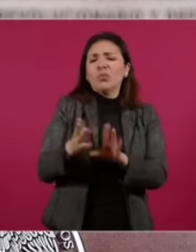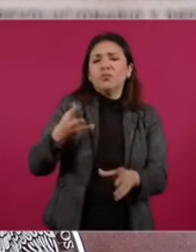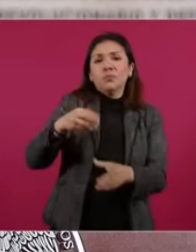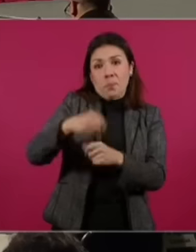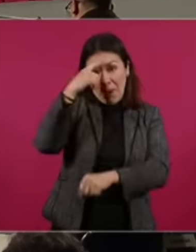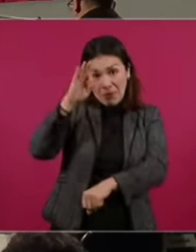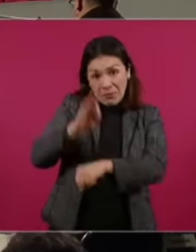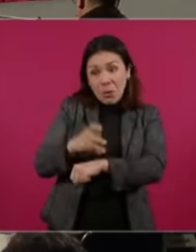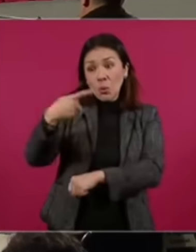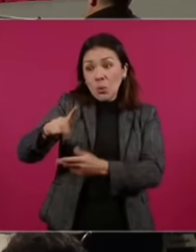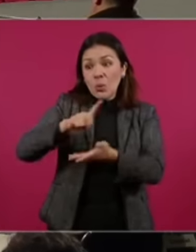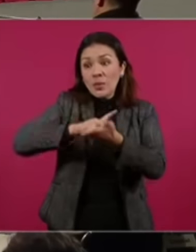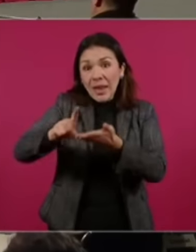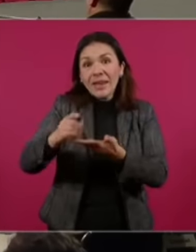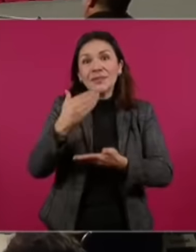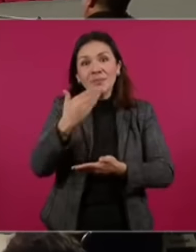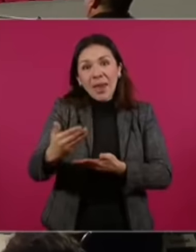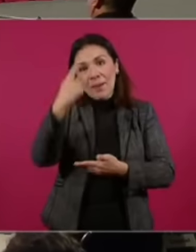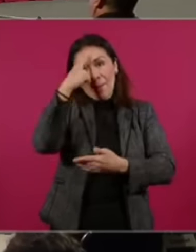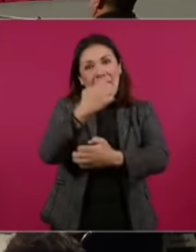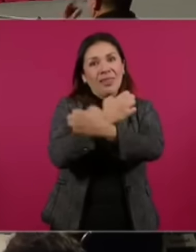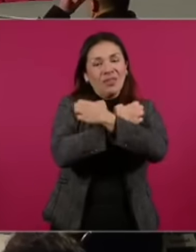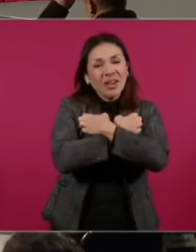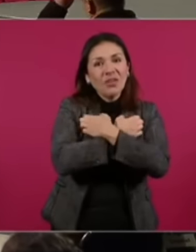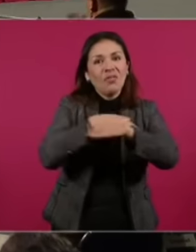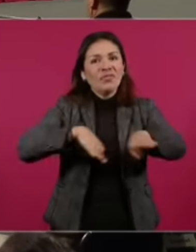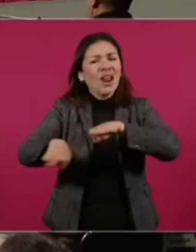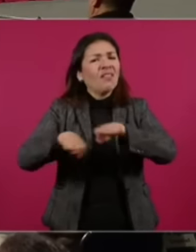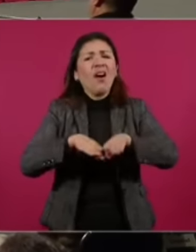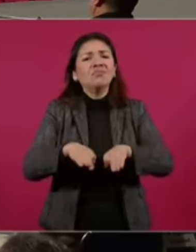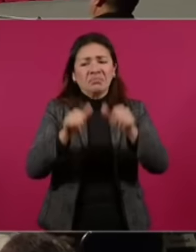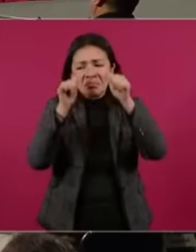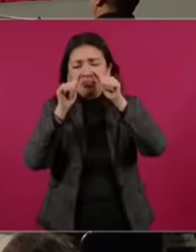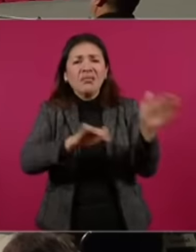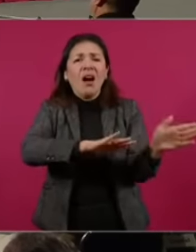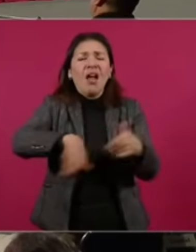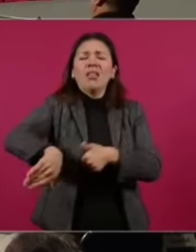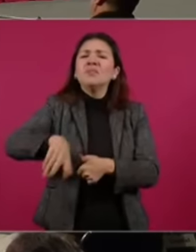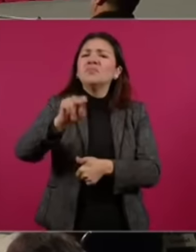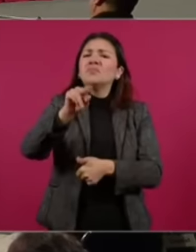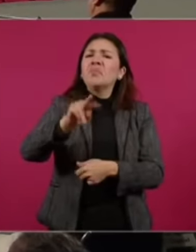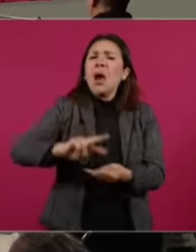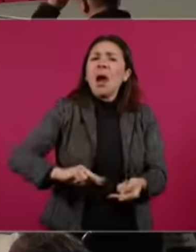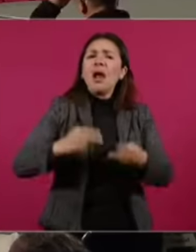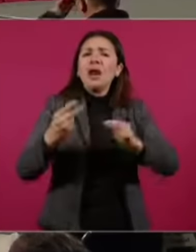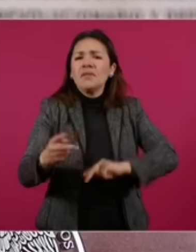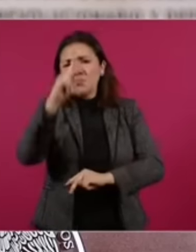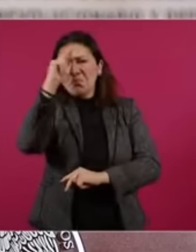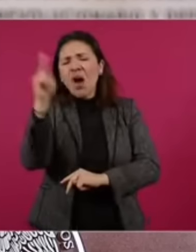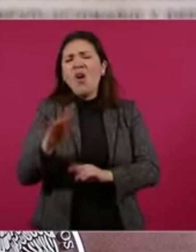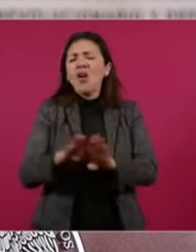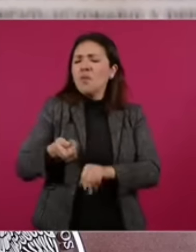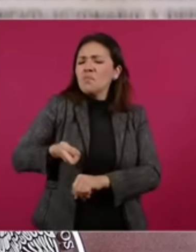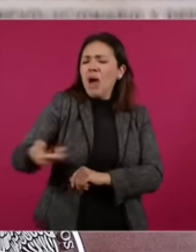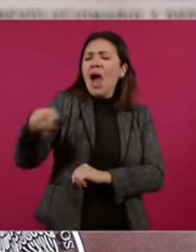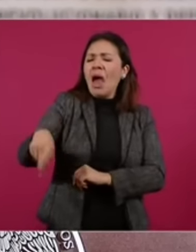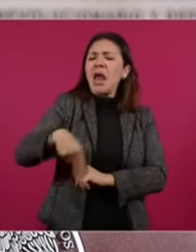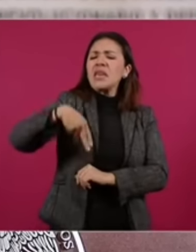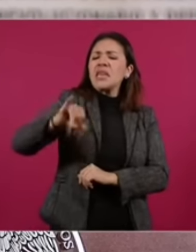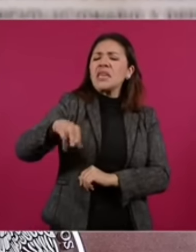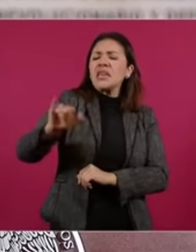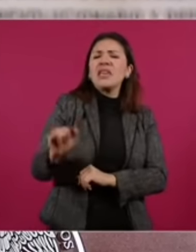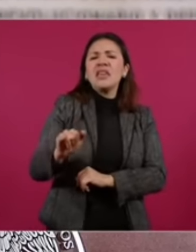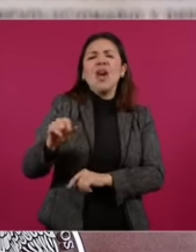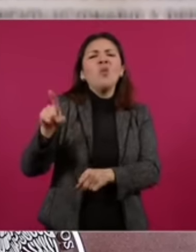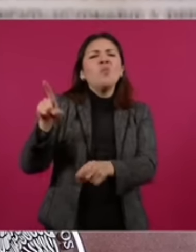le garantizaban los derechos básicos como el de la educación y el trabajo. Por el contrario, se les dio apodos como el de Ninis,